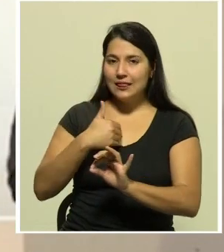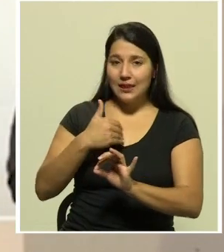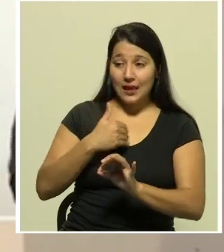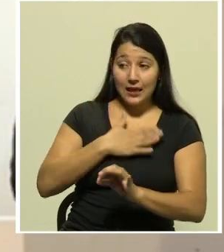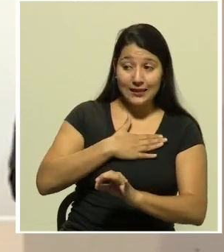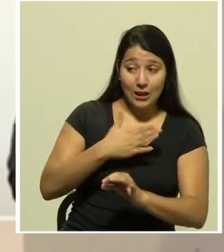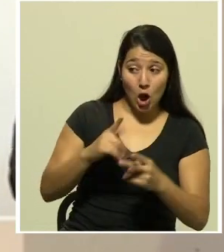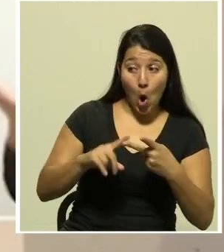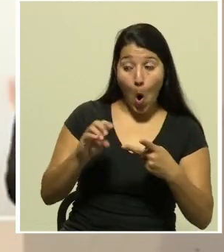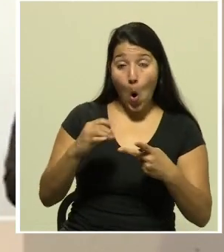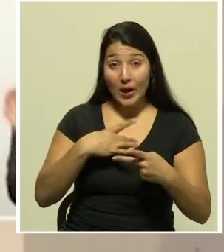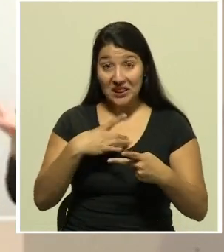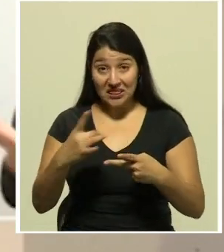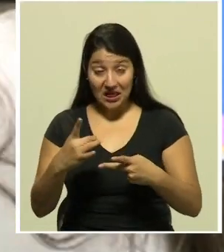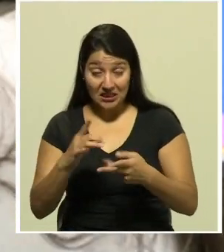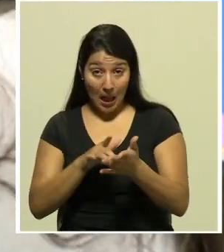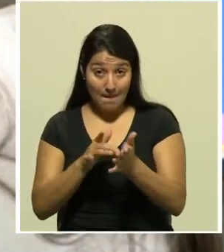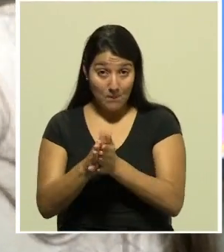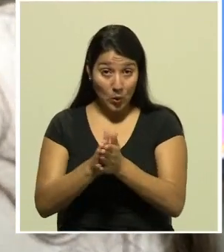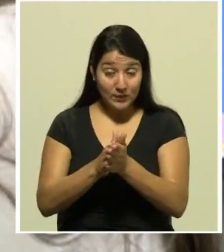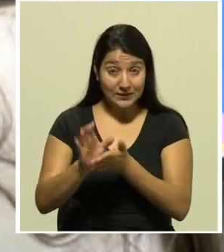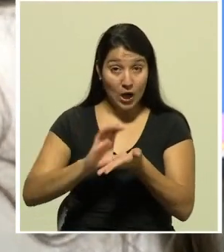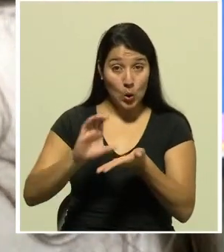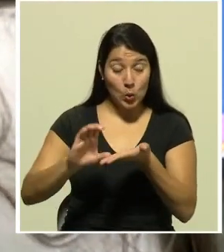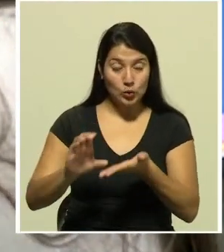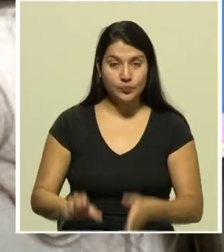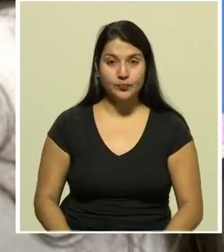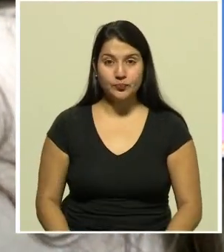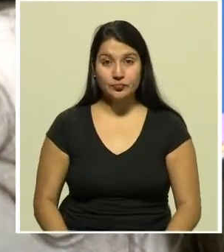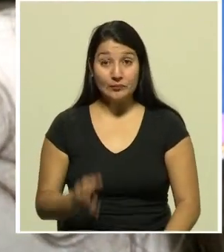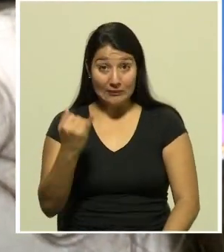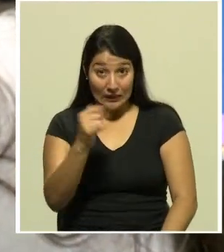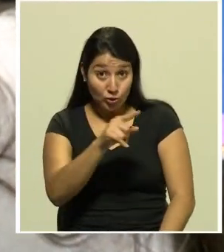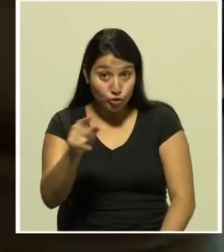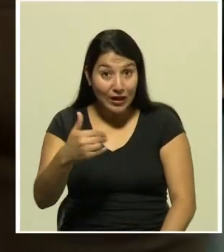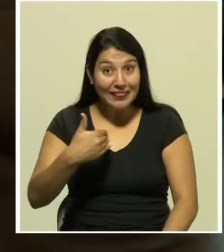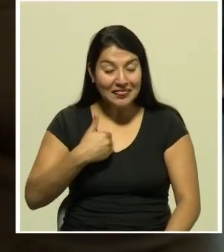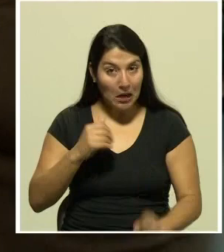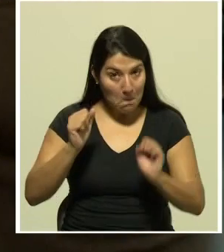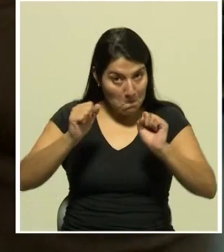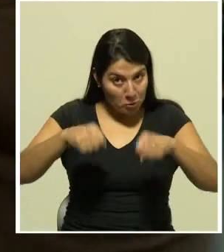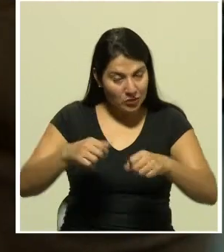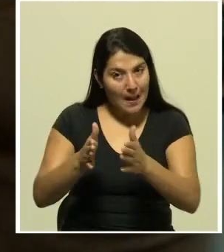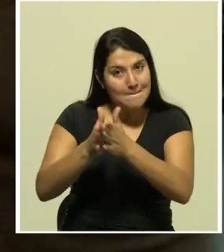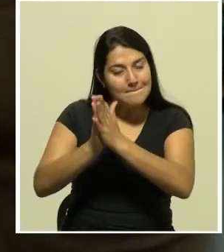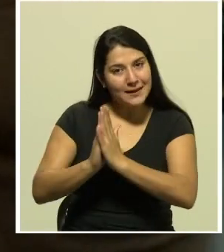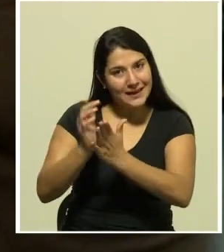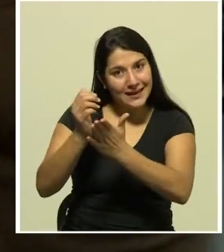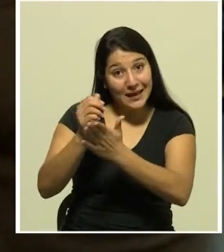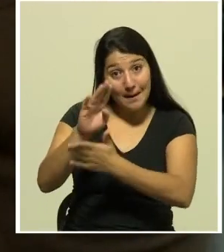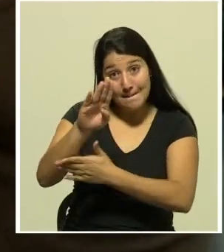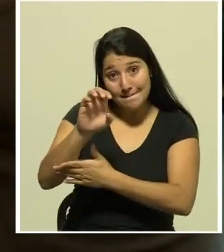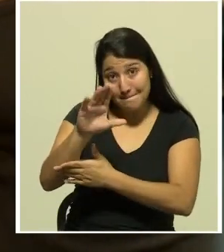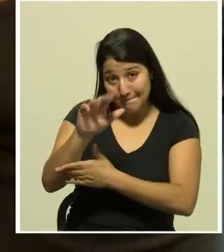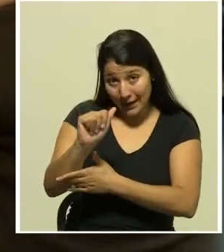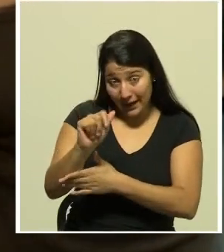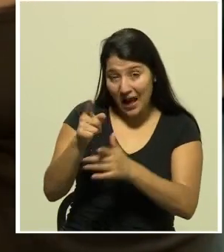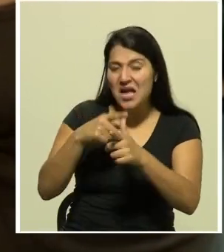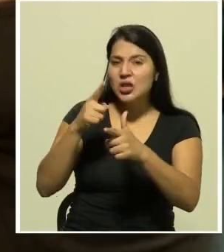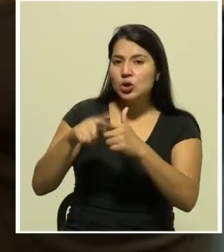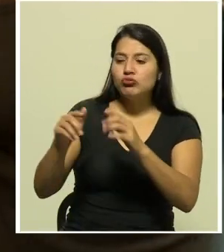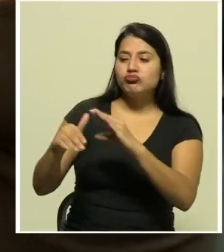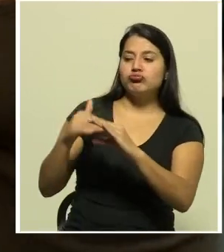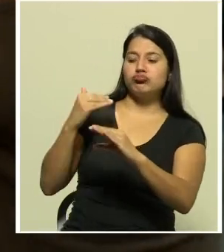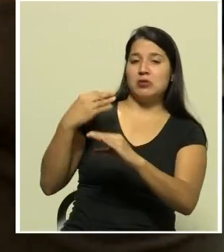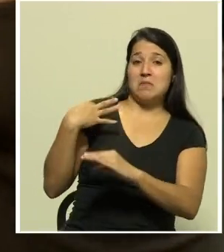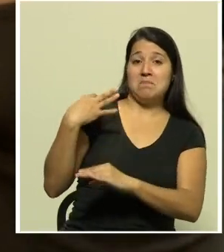aprovechar los cursos disponibles Quienes tengan la posibilidad de adquirir una beca recibirán una invitación para optar por alguno de los